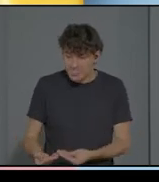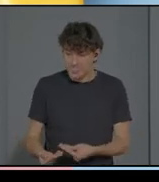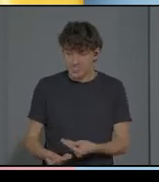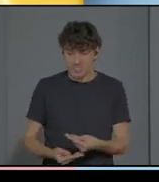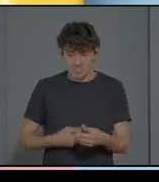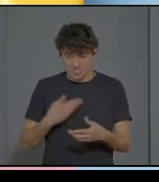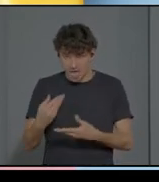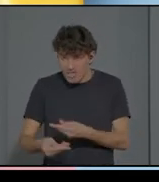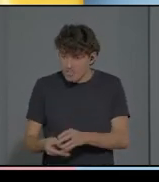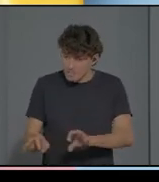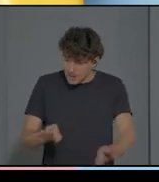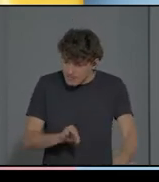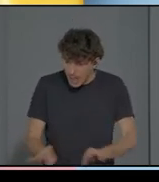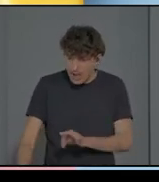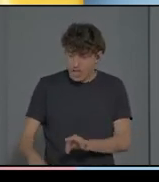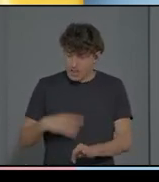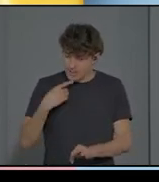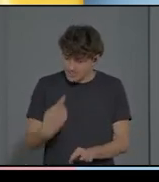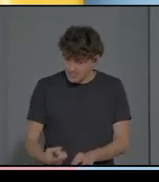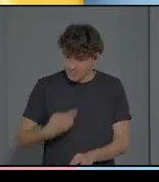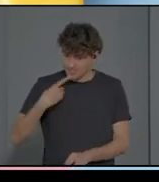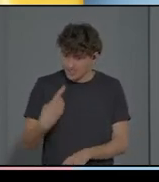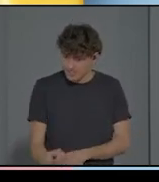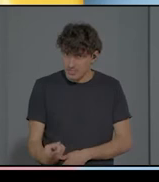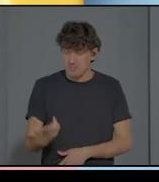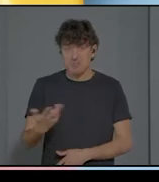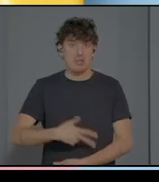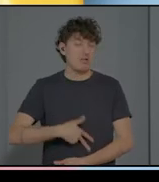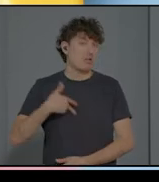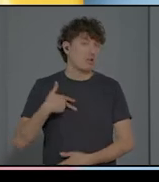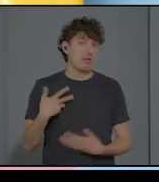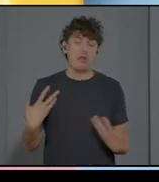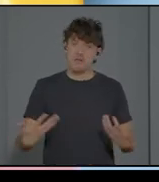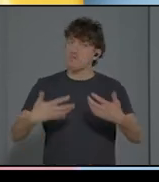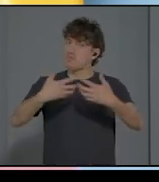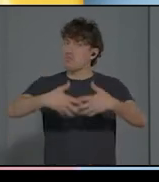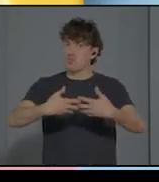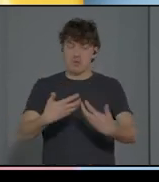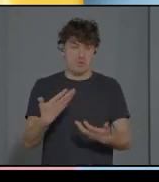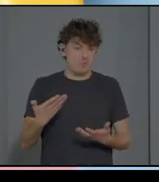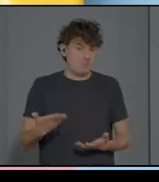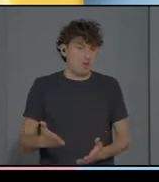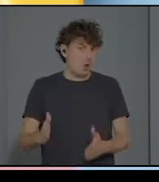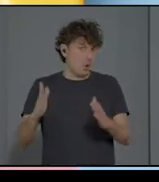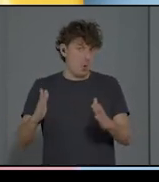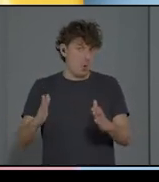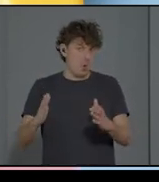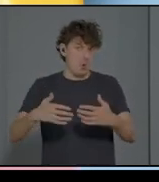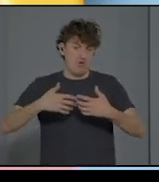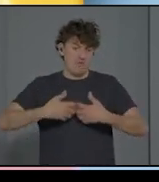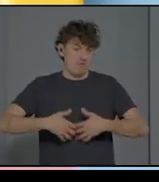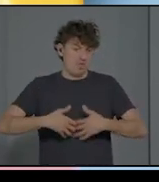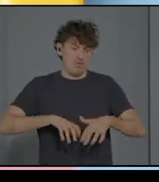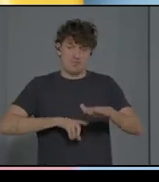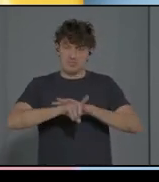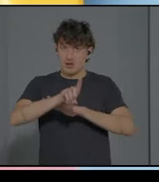Y por lo general, pues sí que funciona con un niño de desarrollo atípico, pero con